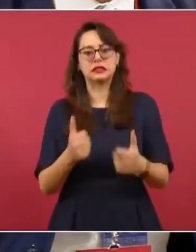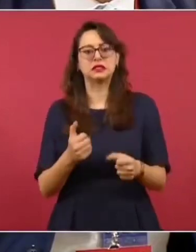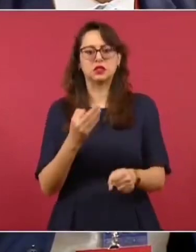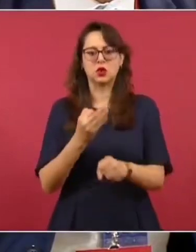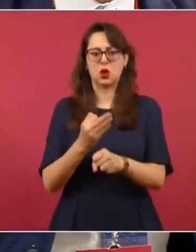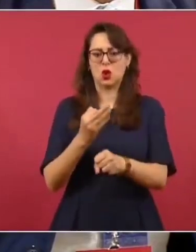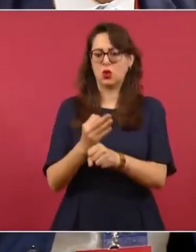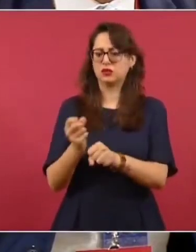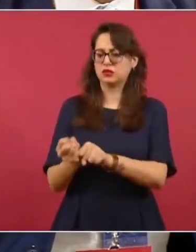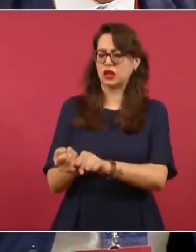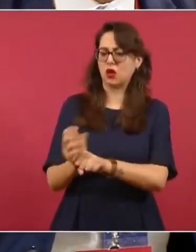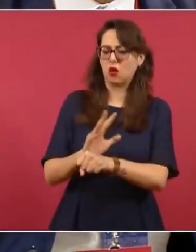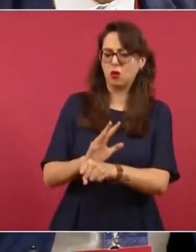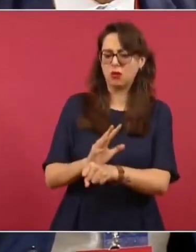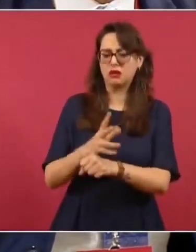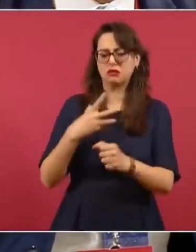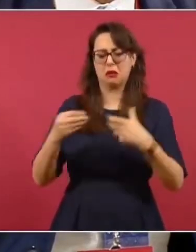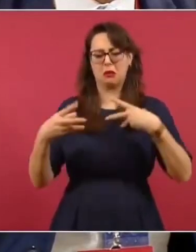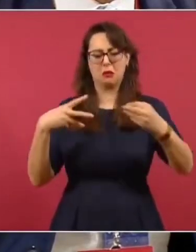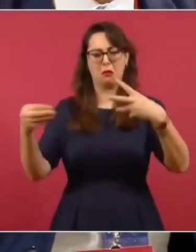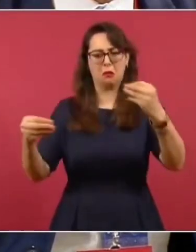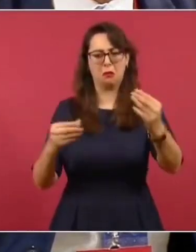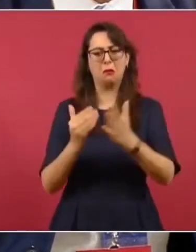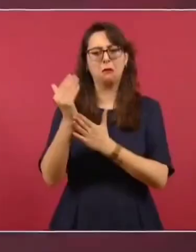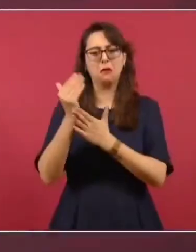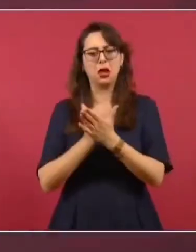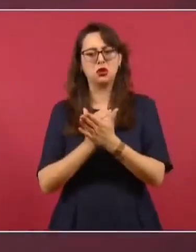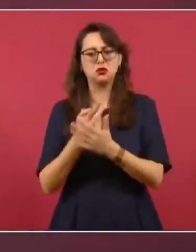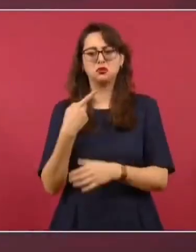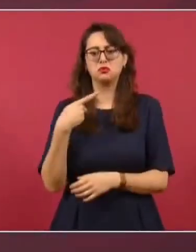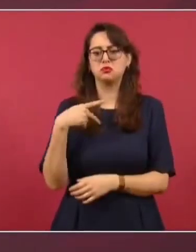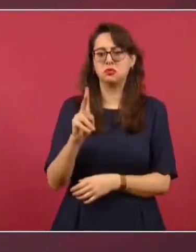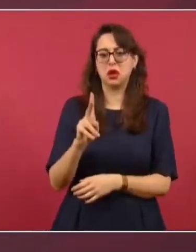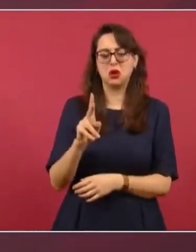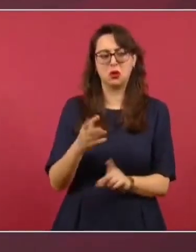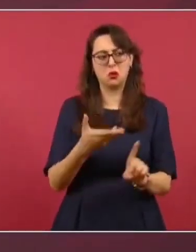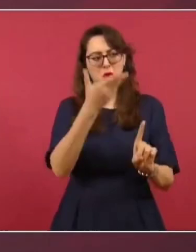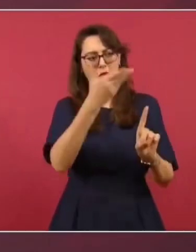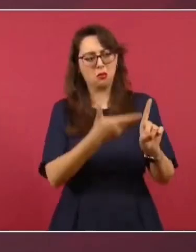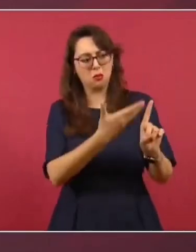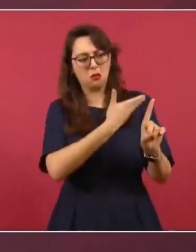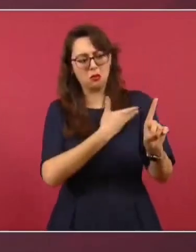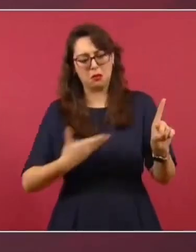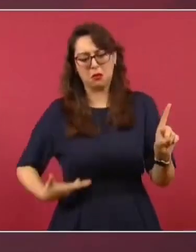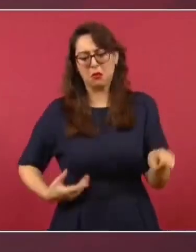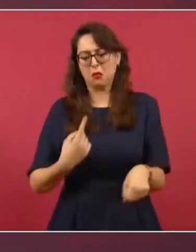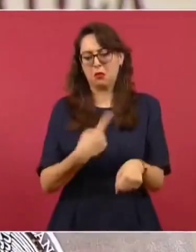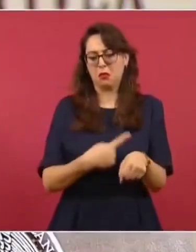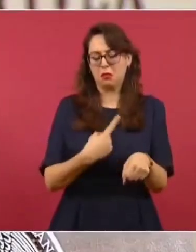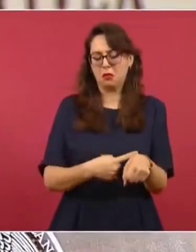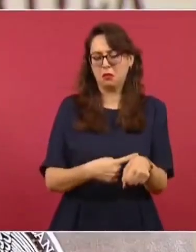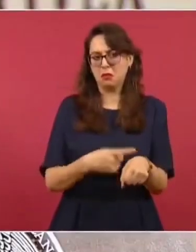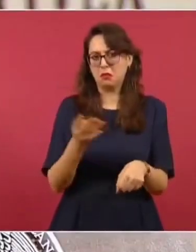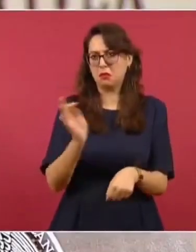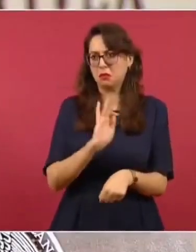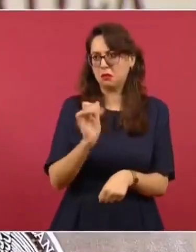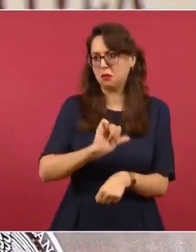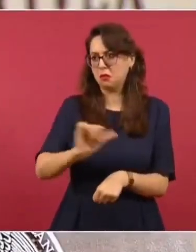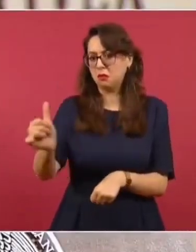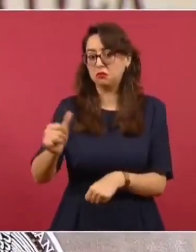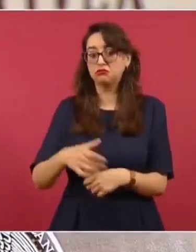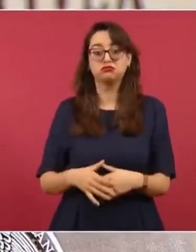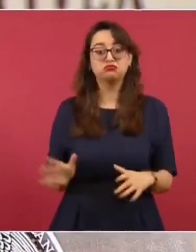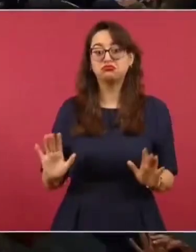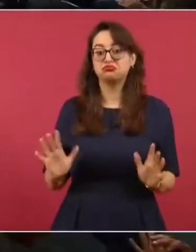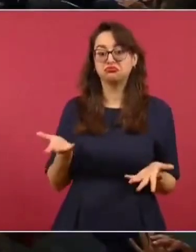¿Alguien del gabinete está en aislamiento, además del mandatario? No, que nosotros tengamos este reporte, ¿no? ¿Ya se hizo